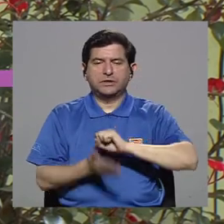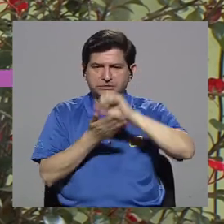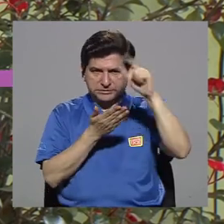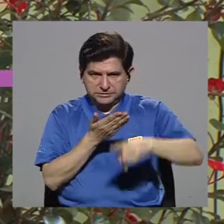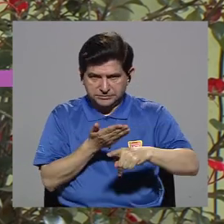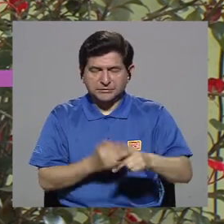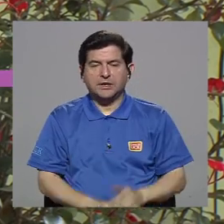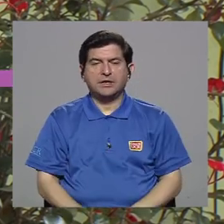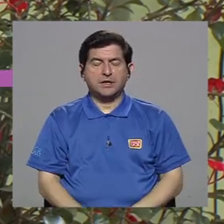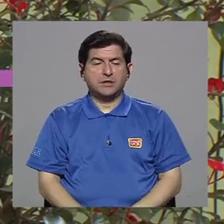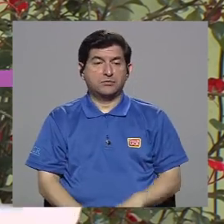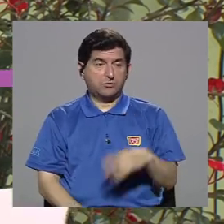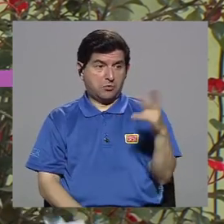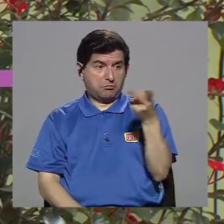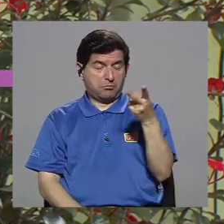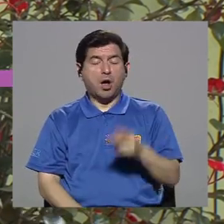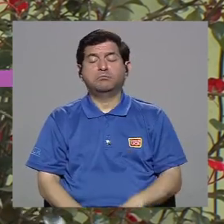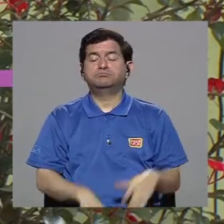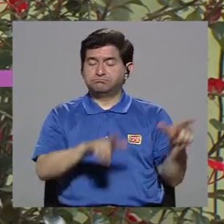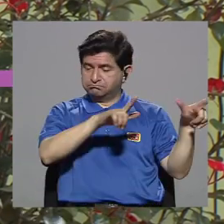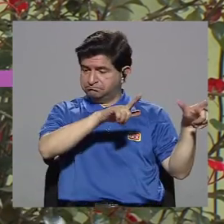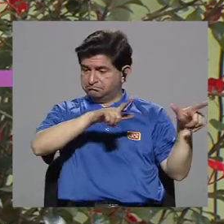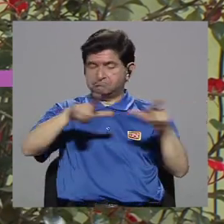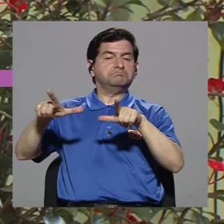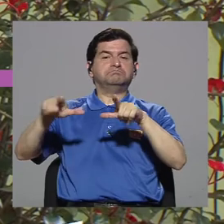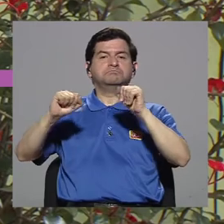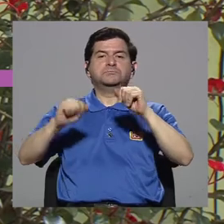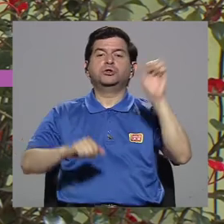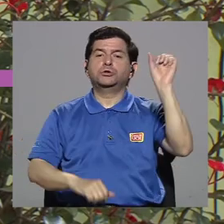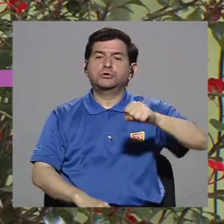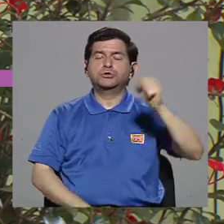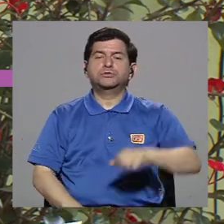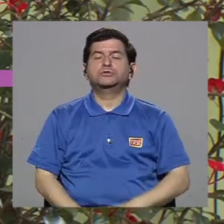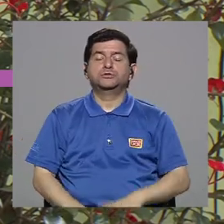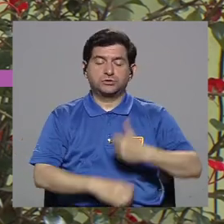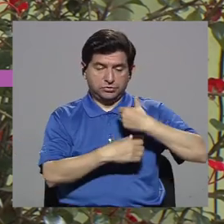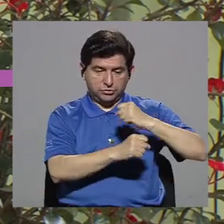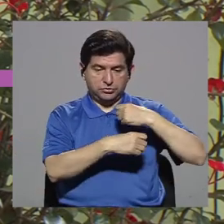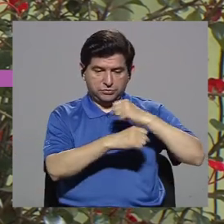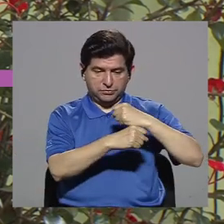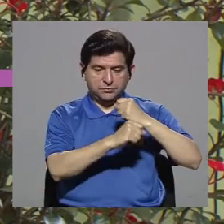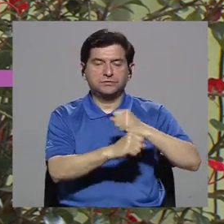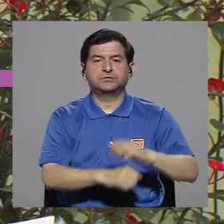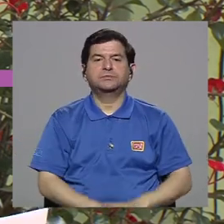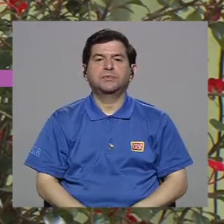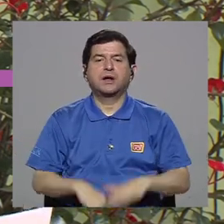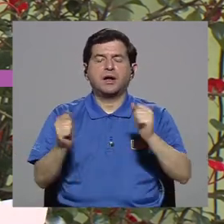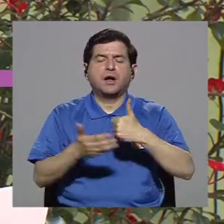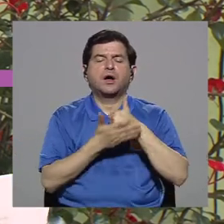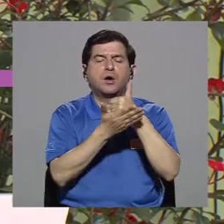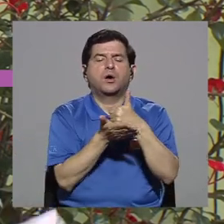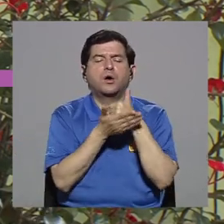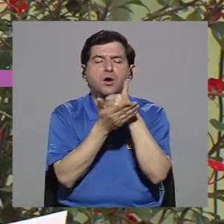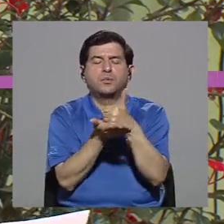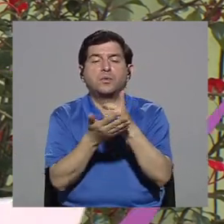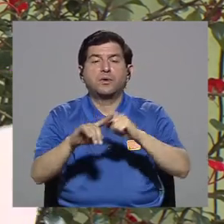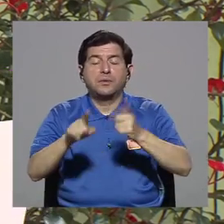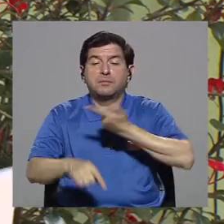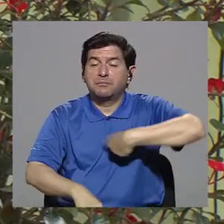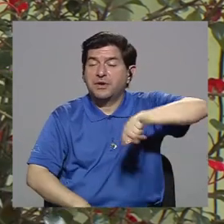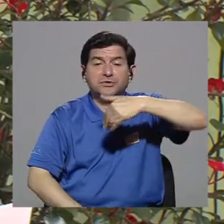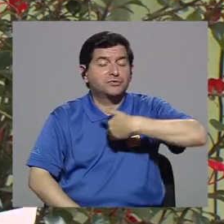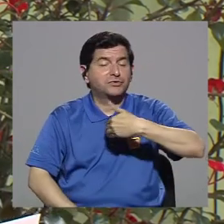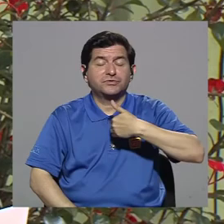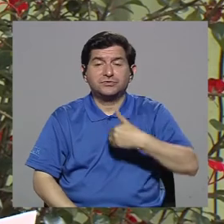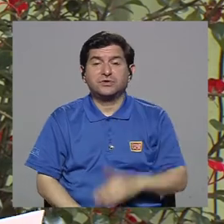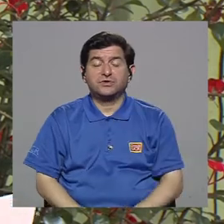de Montes de Oca, hay una gran disposición de las municipalidades a colaborar, pero